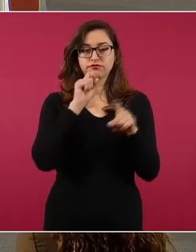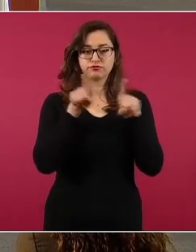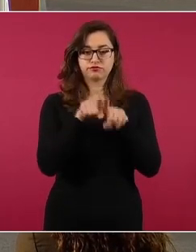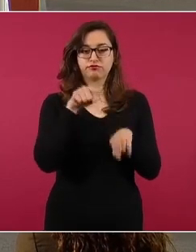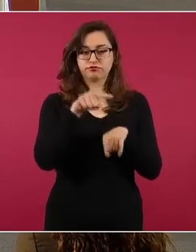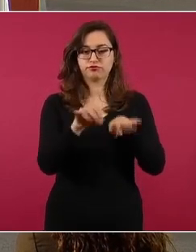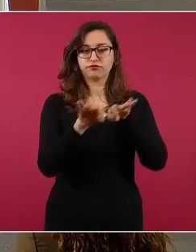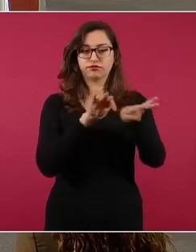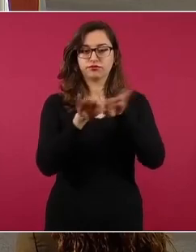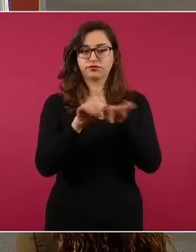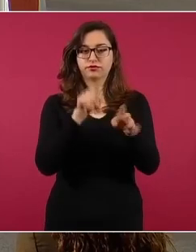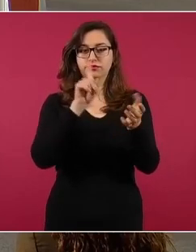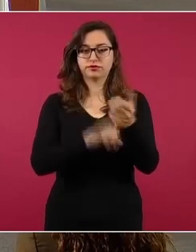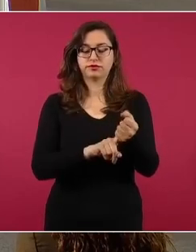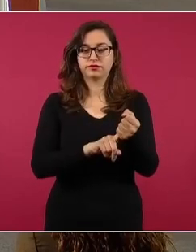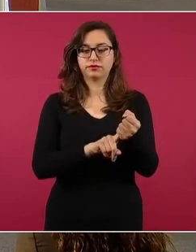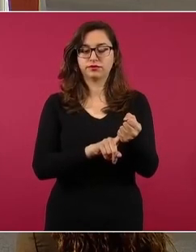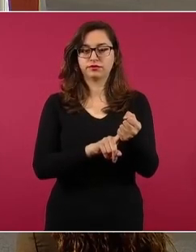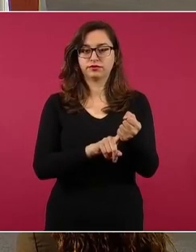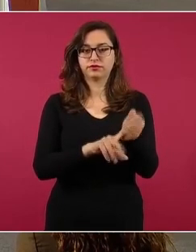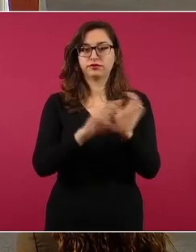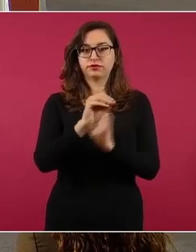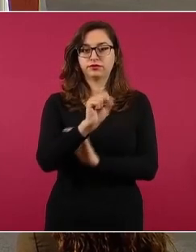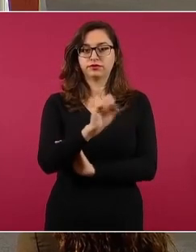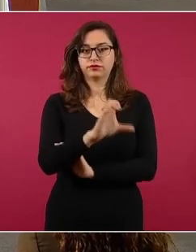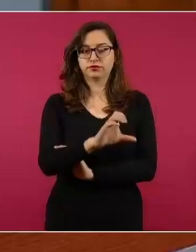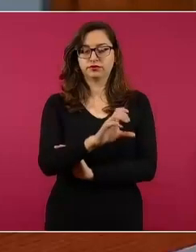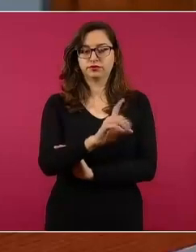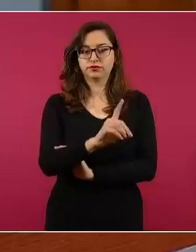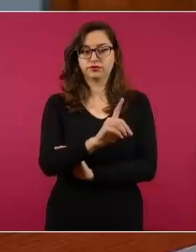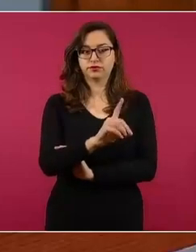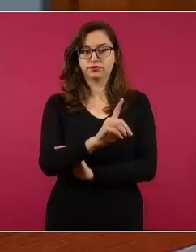Desarrollo Económico, OCDE.